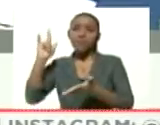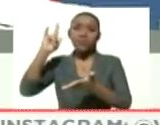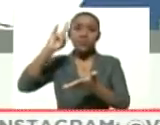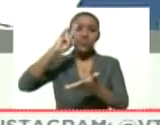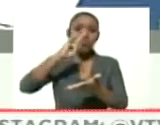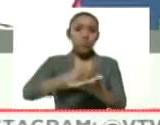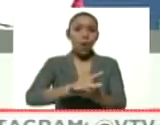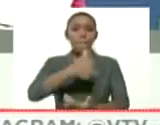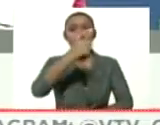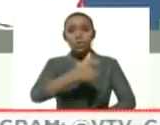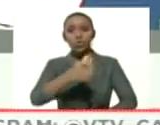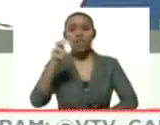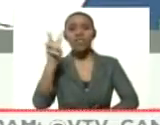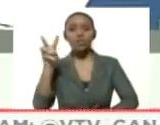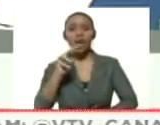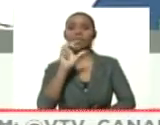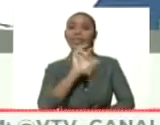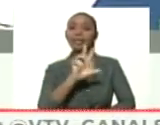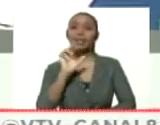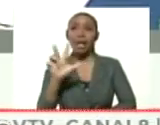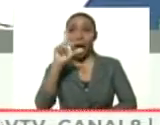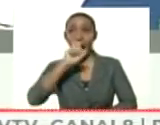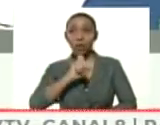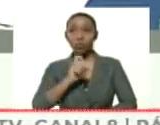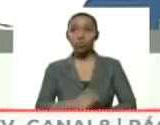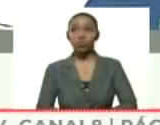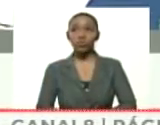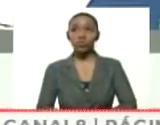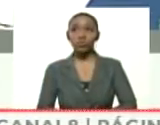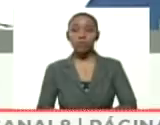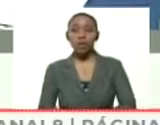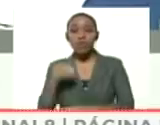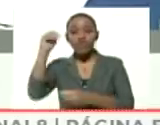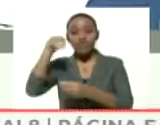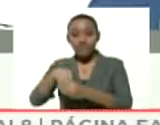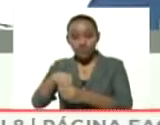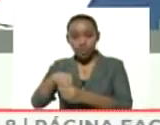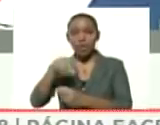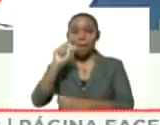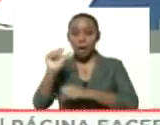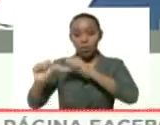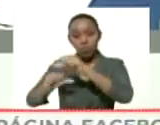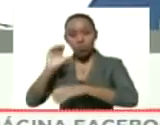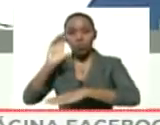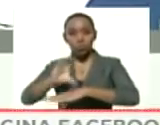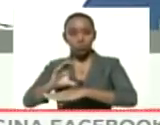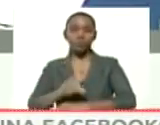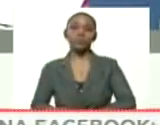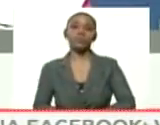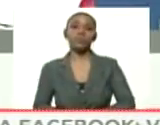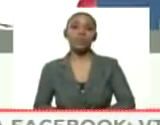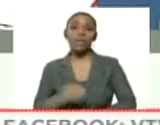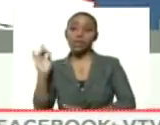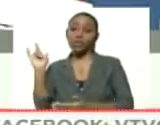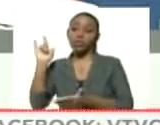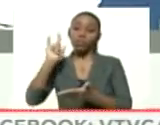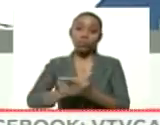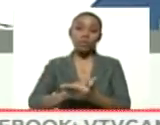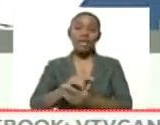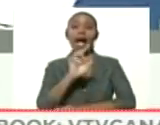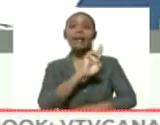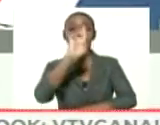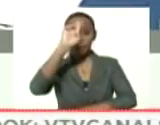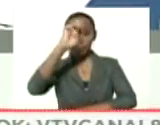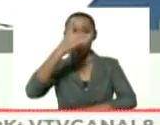ciudadano venezolano de 33 años, residente también del distrito capital, y regresó de República